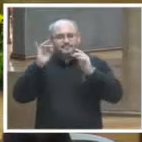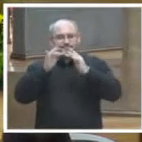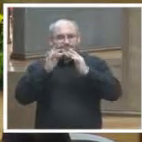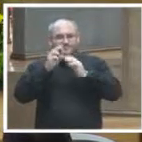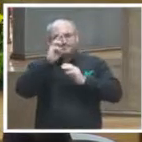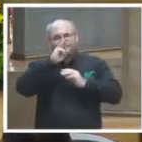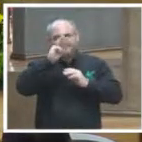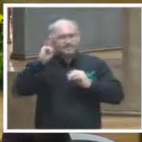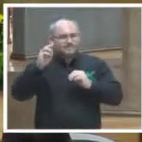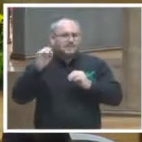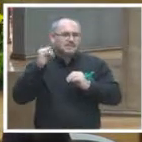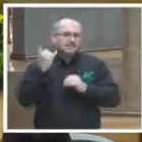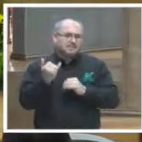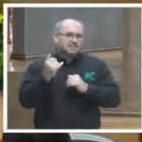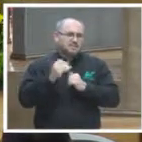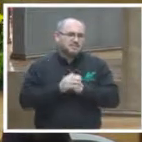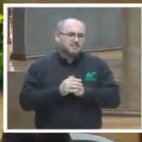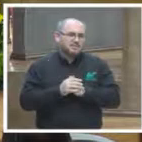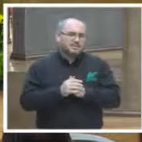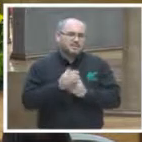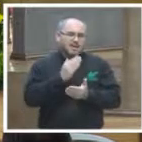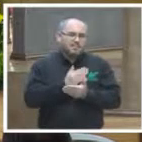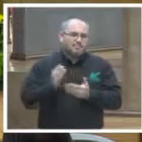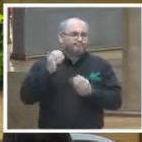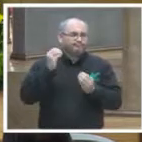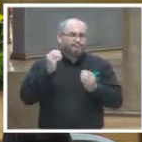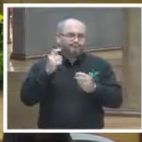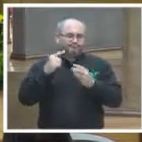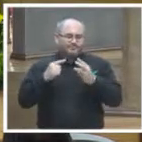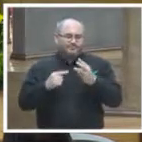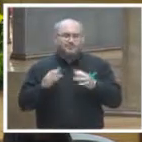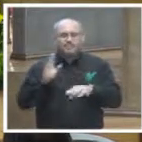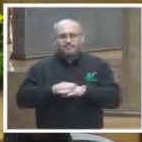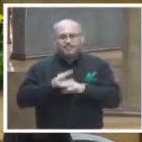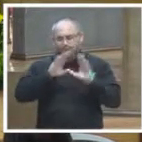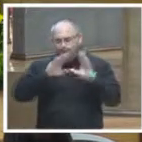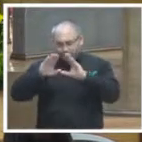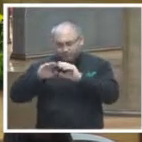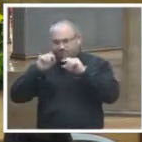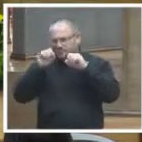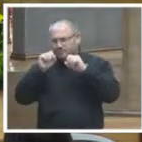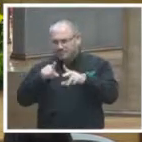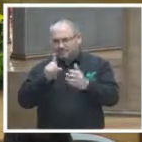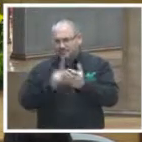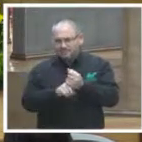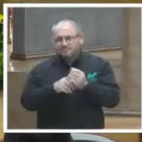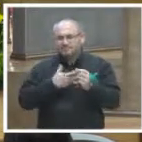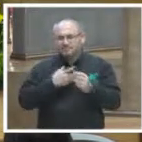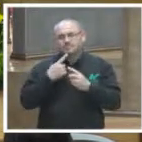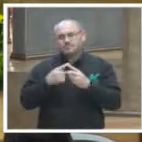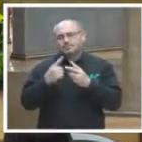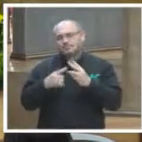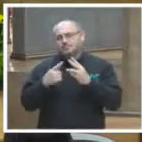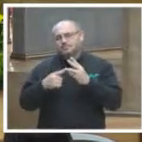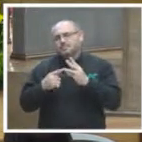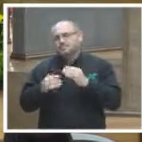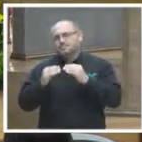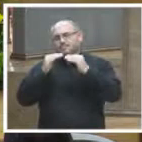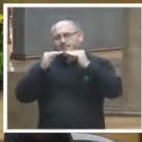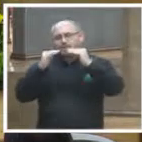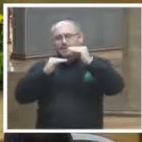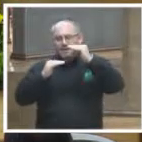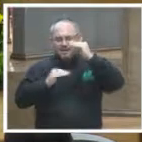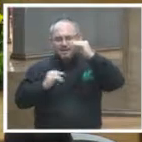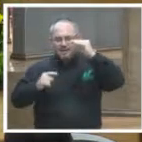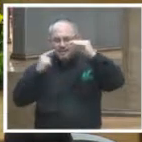y particularmente además de muchas otras el centro de capacitación tiene obviamente diversas plataformas diversos